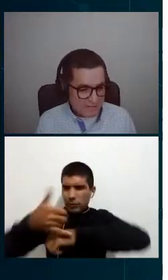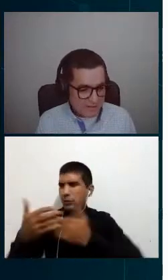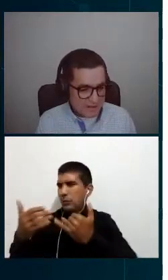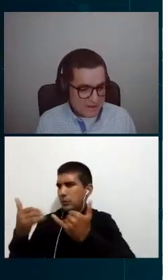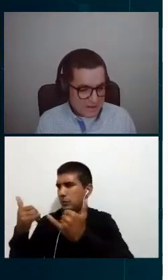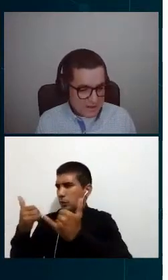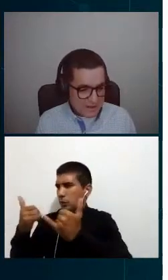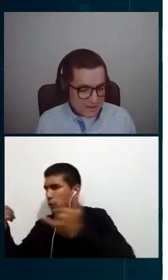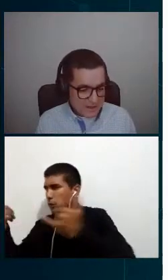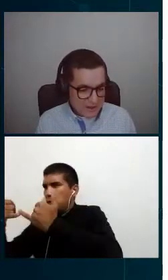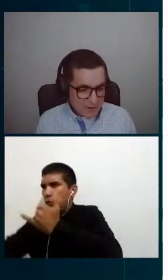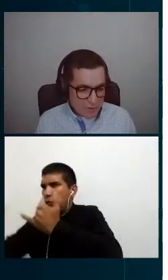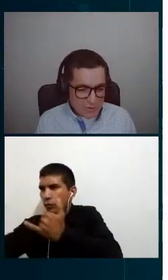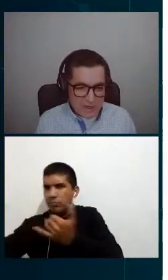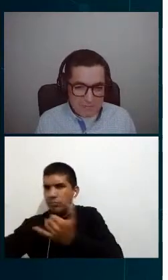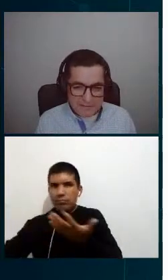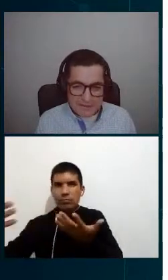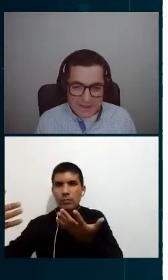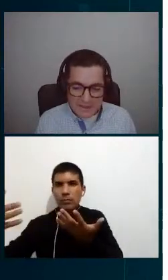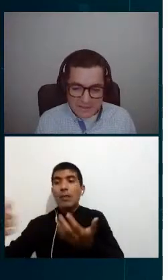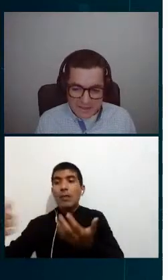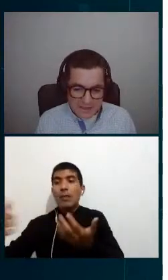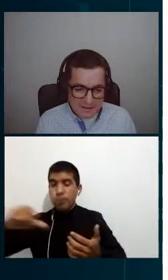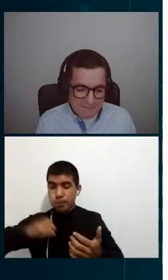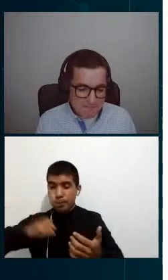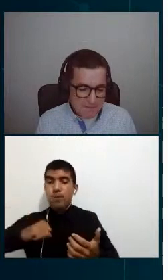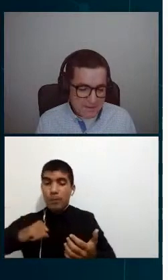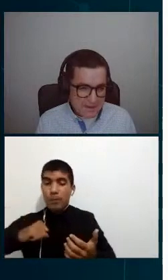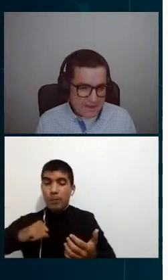red RF. Otra parte